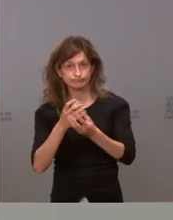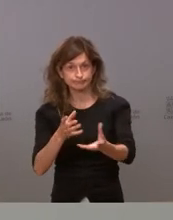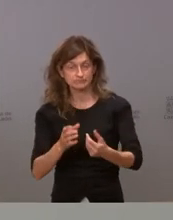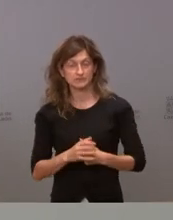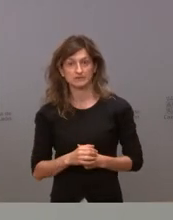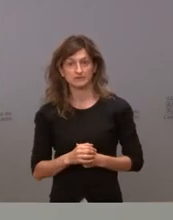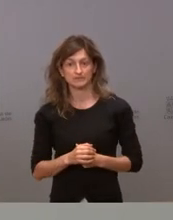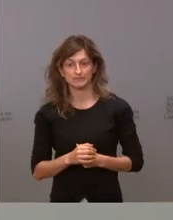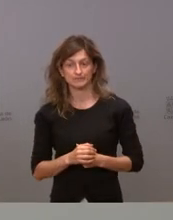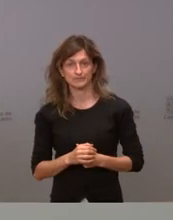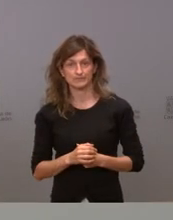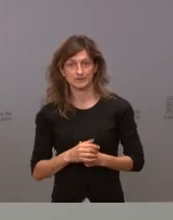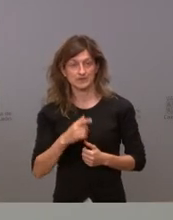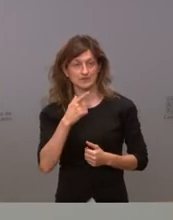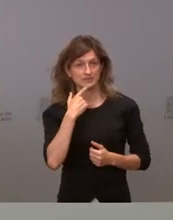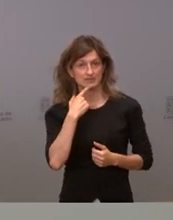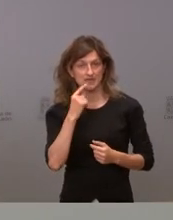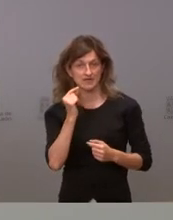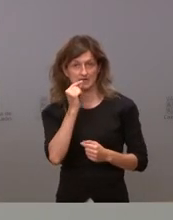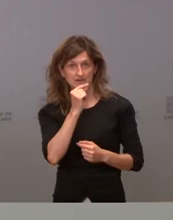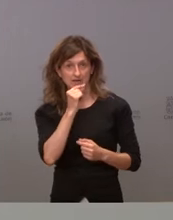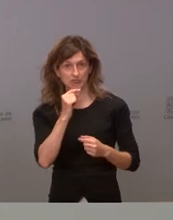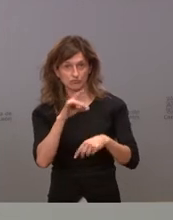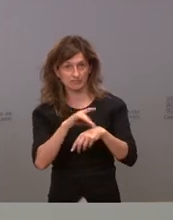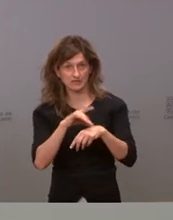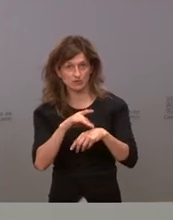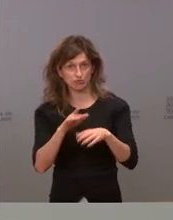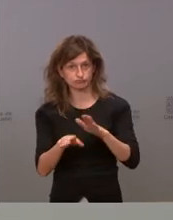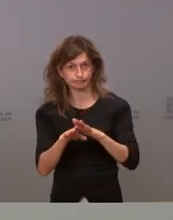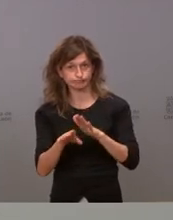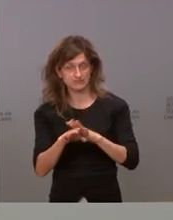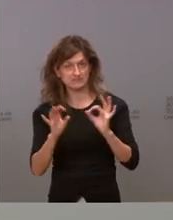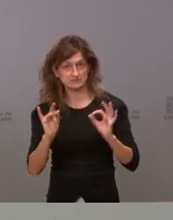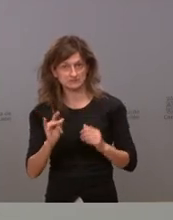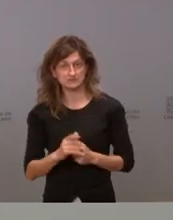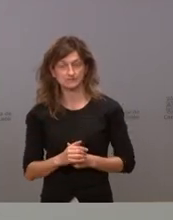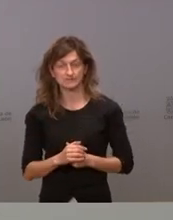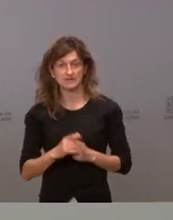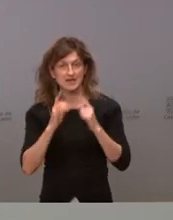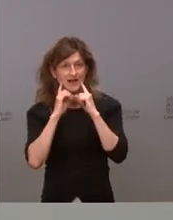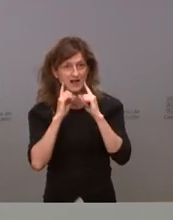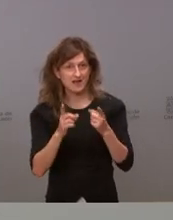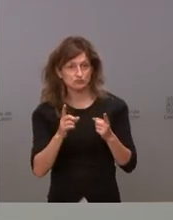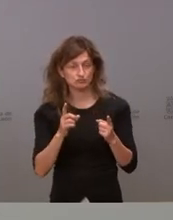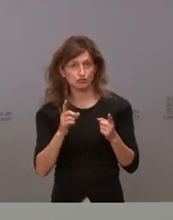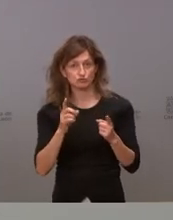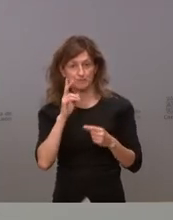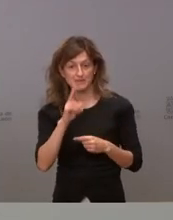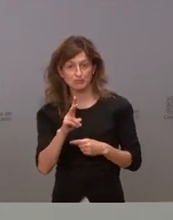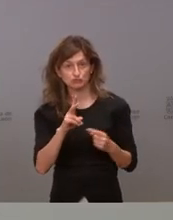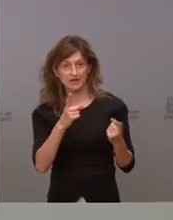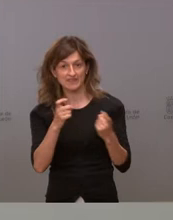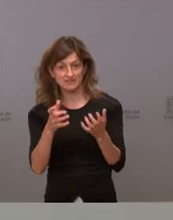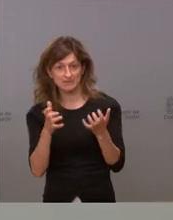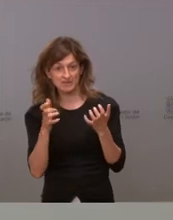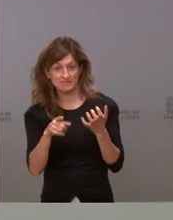naturalmente los cribados clínicos pero los cribados poblacionales serán en casos muy determinados donde veamos que el beneficio